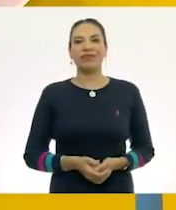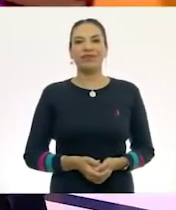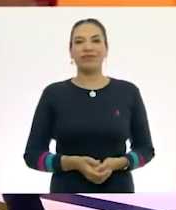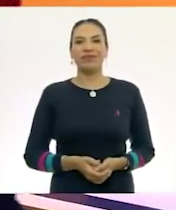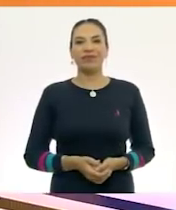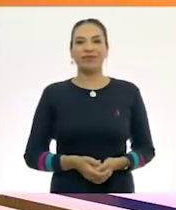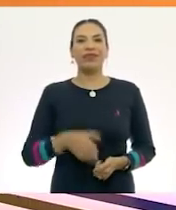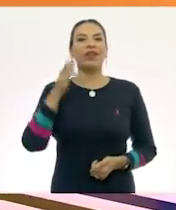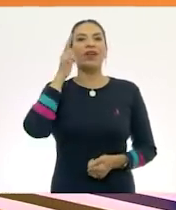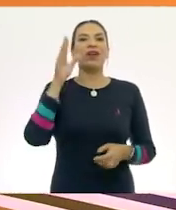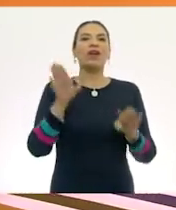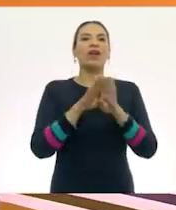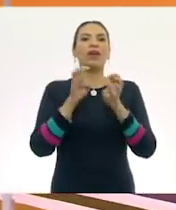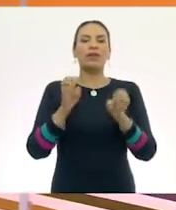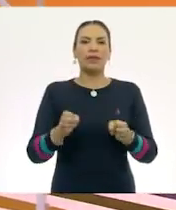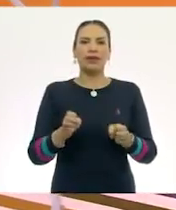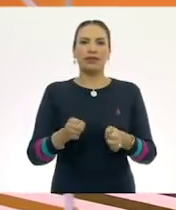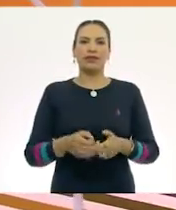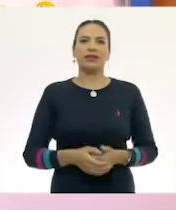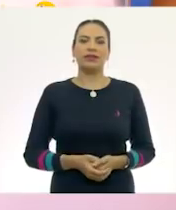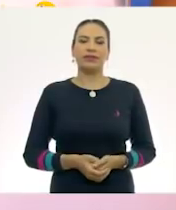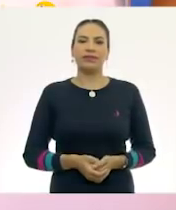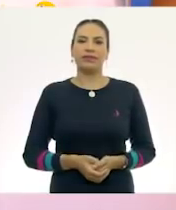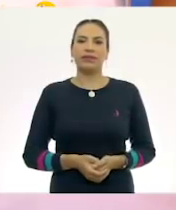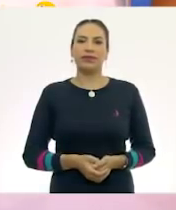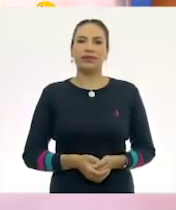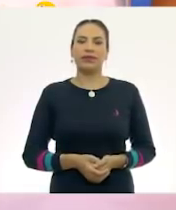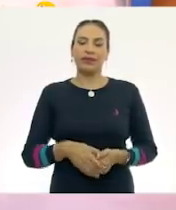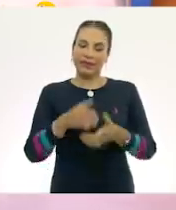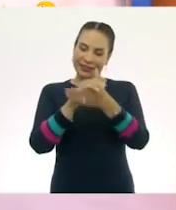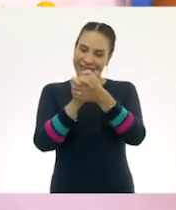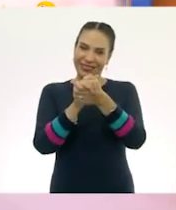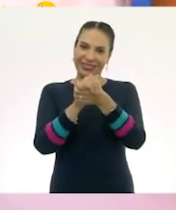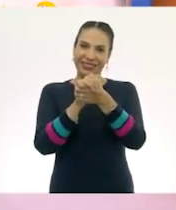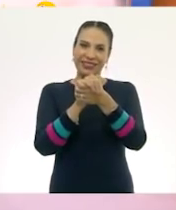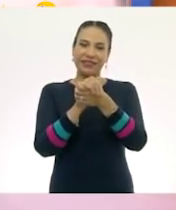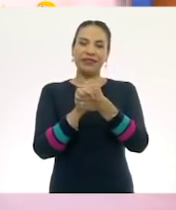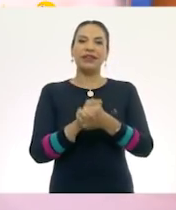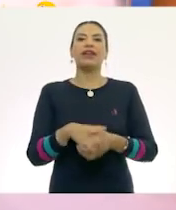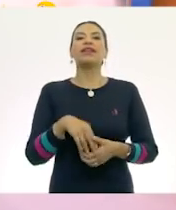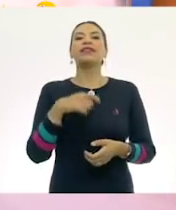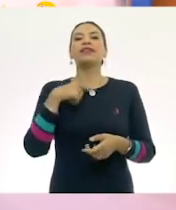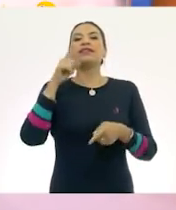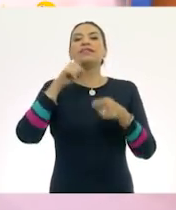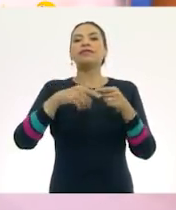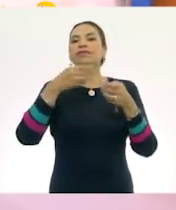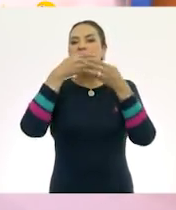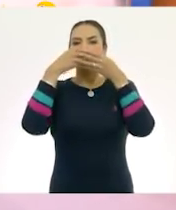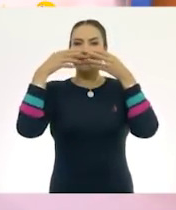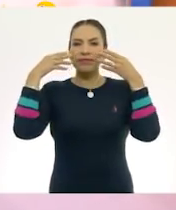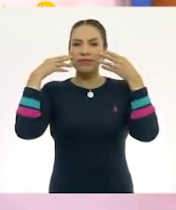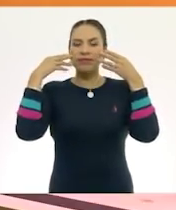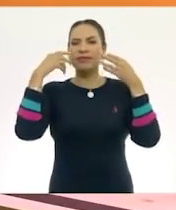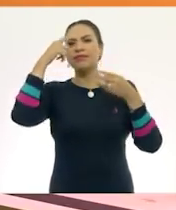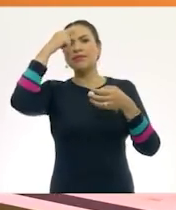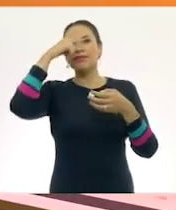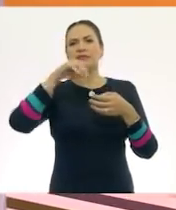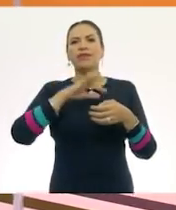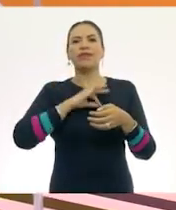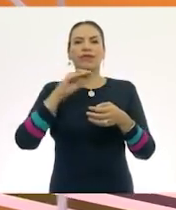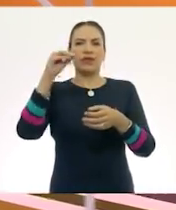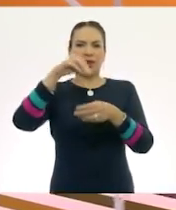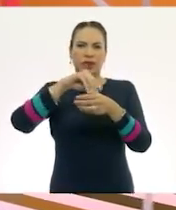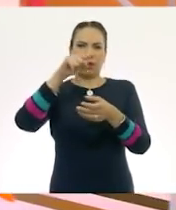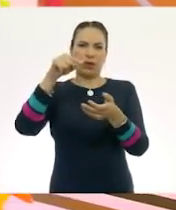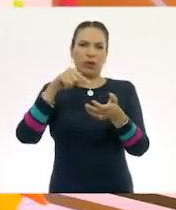Hola, ¿cómo estás? Deja dejo esto. Te saludo. Y déjame quito mi cubrebocas para ponerlo en un